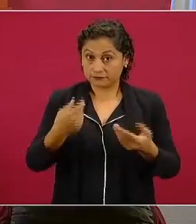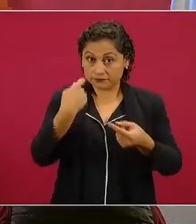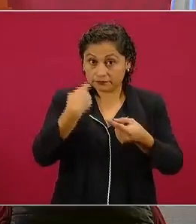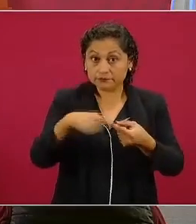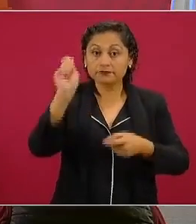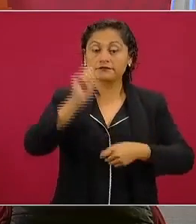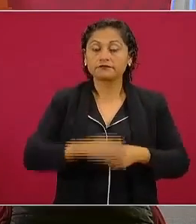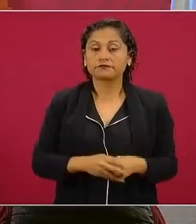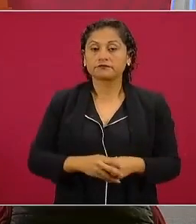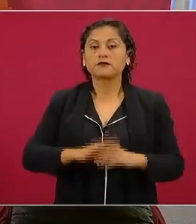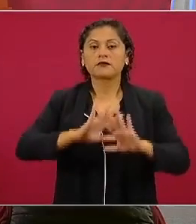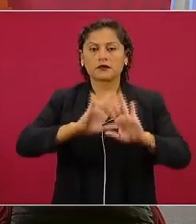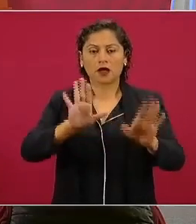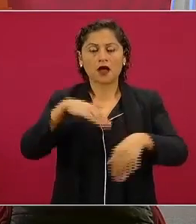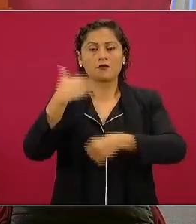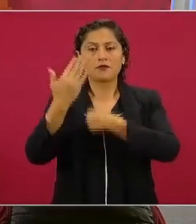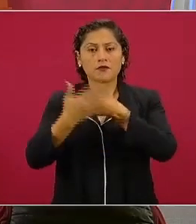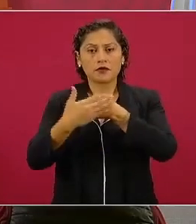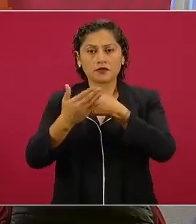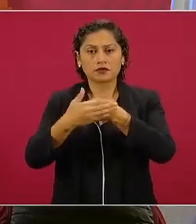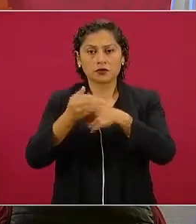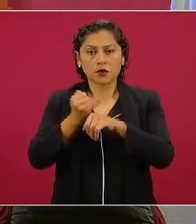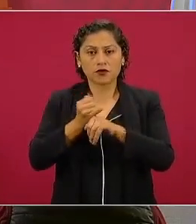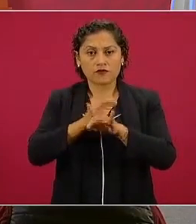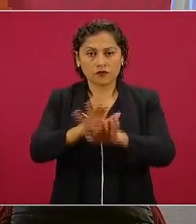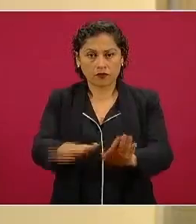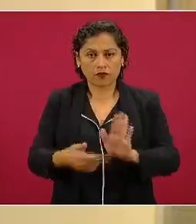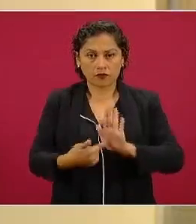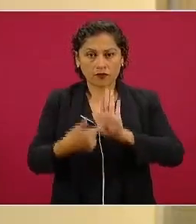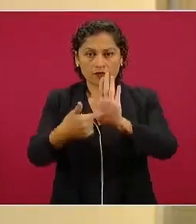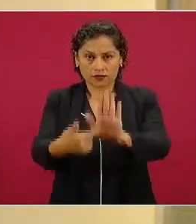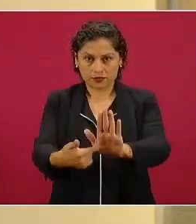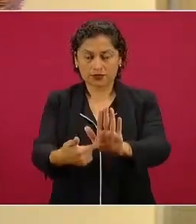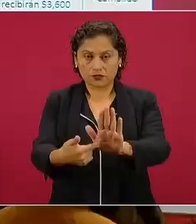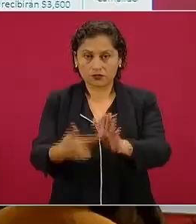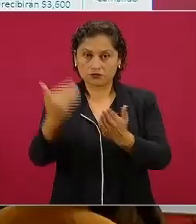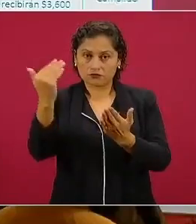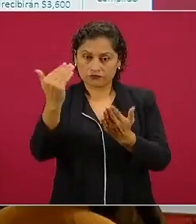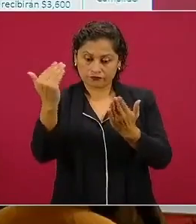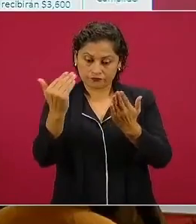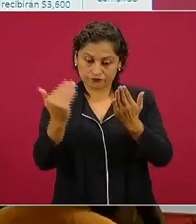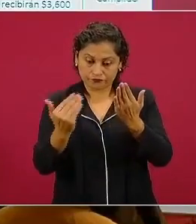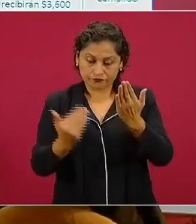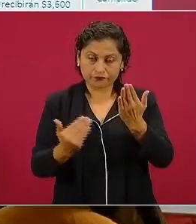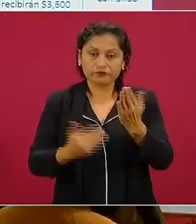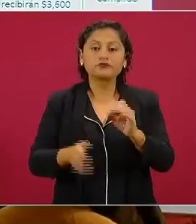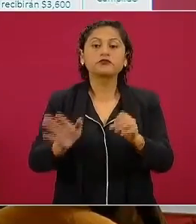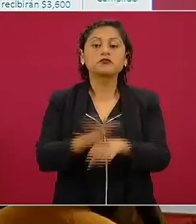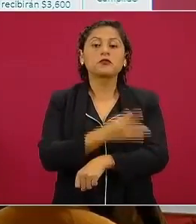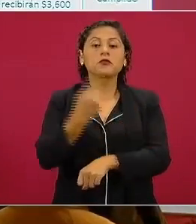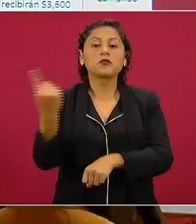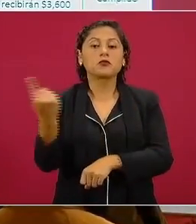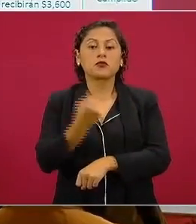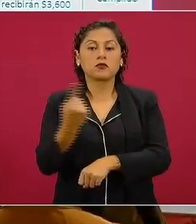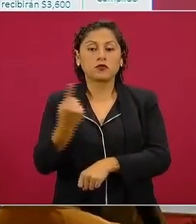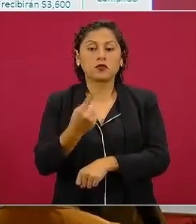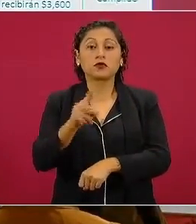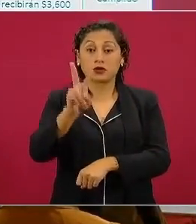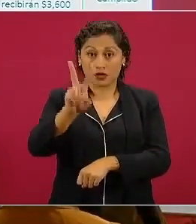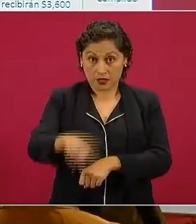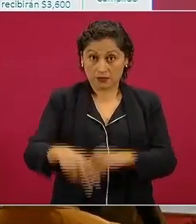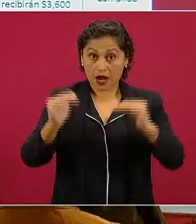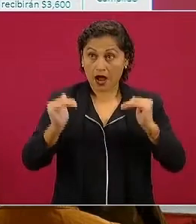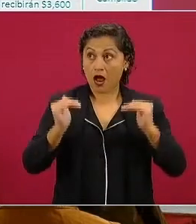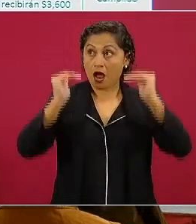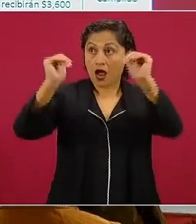ya les vamos a informar, porque fue voluntario que todos los altos